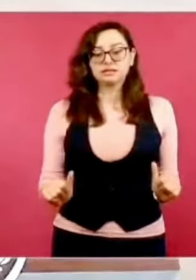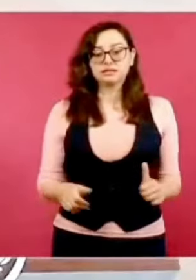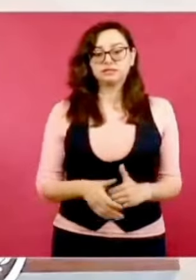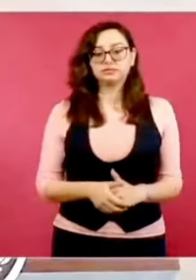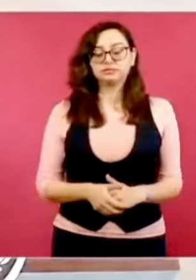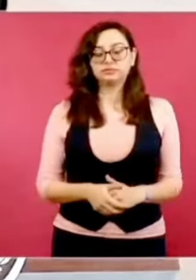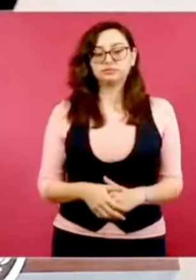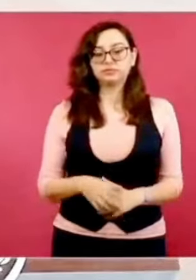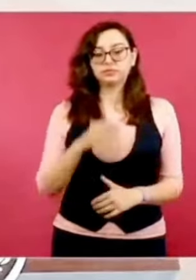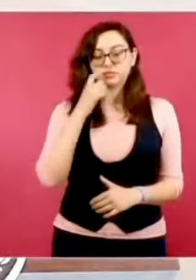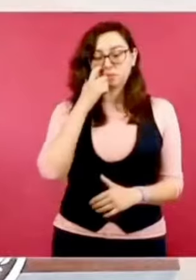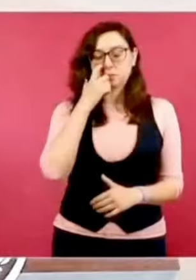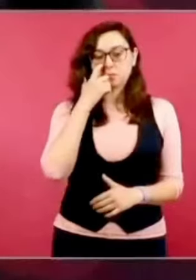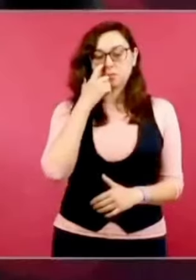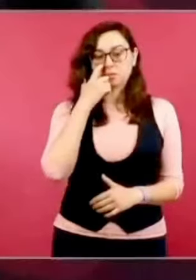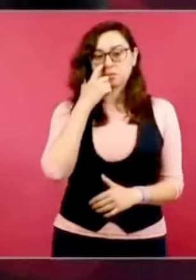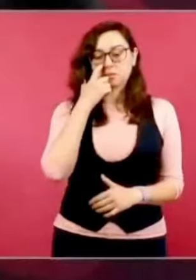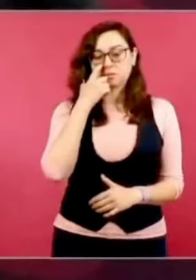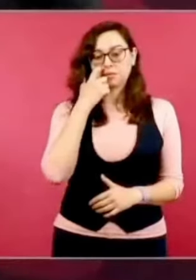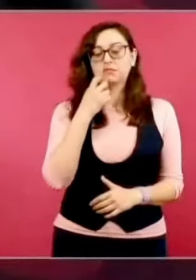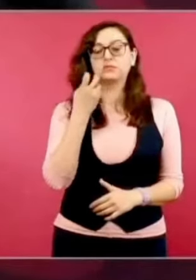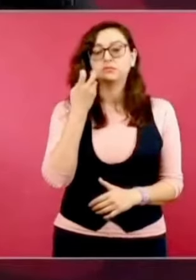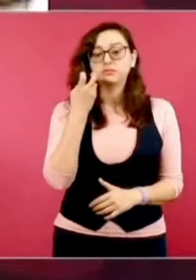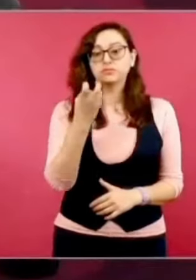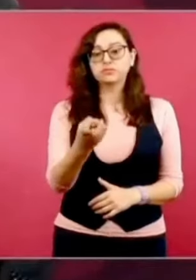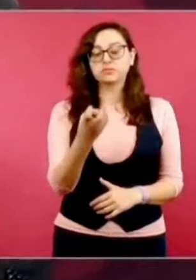Y esto es engrandecer